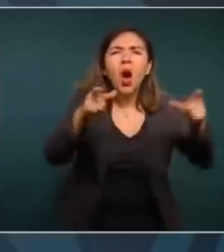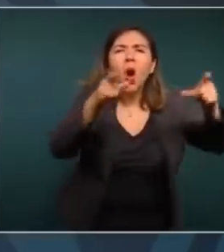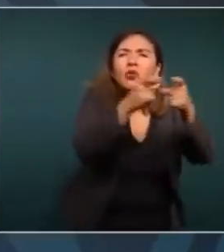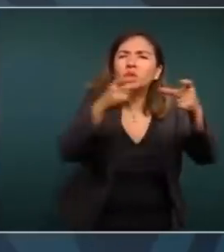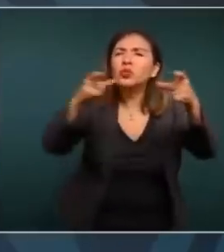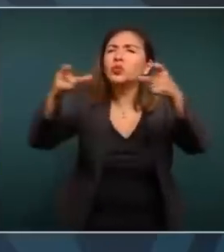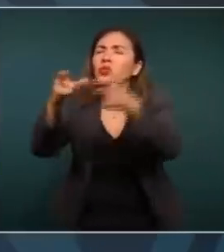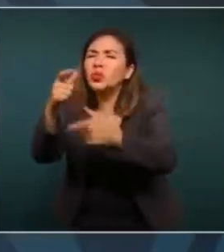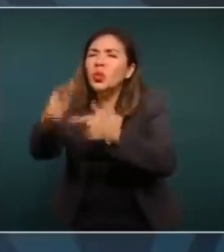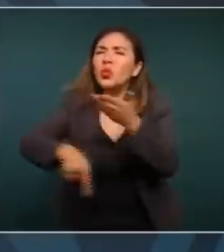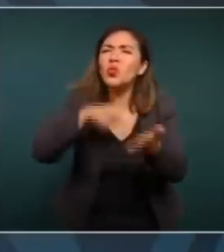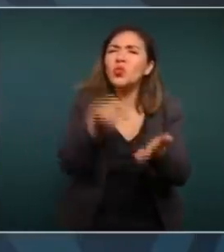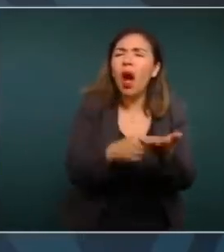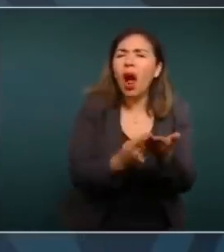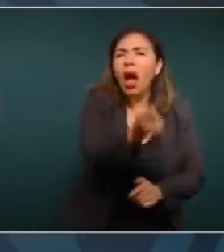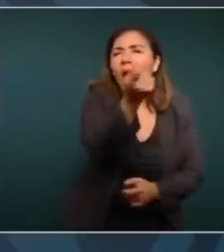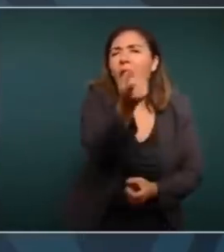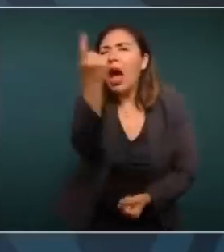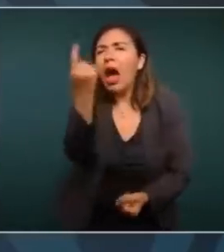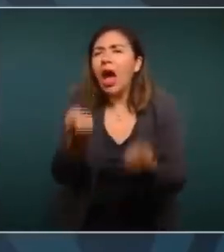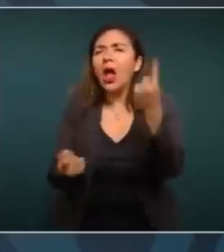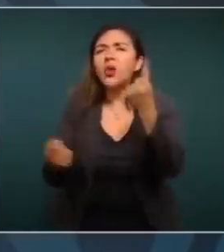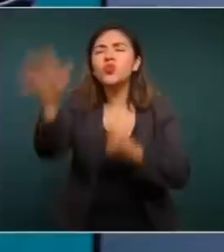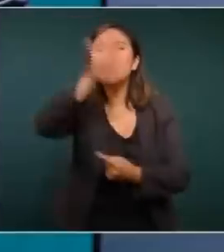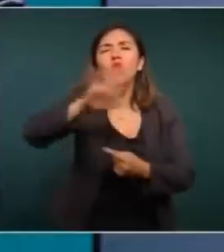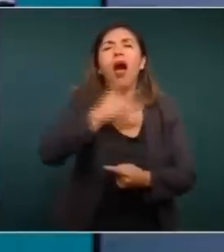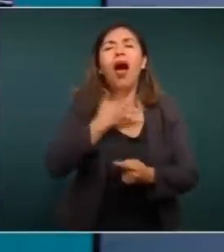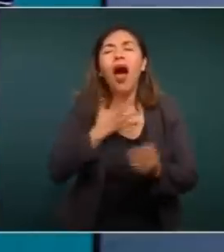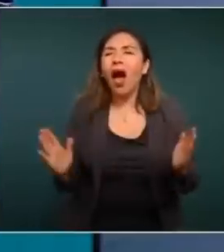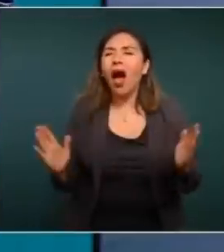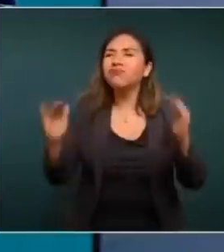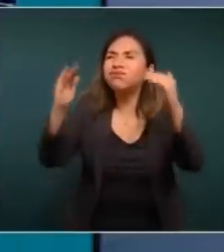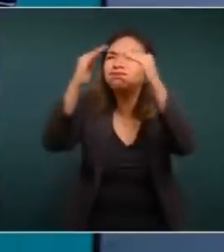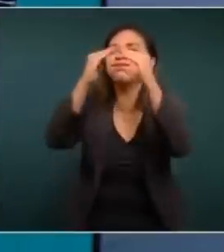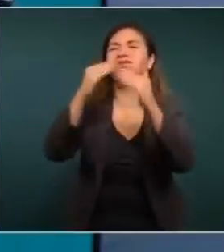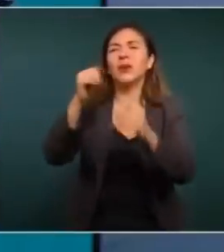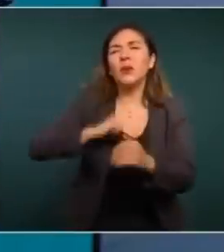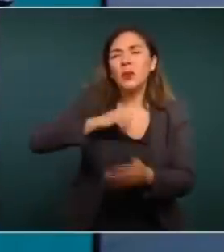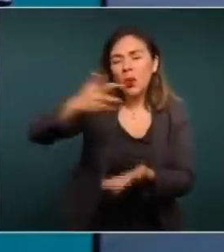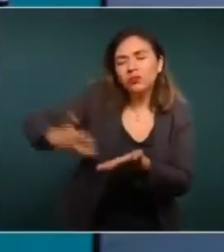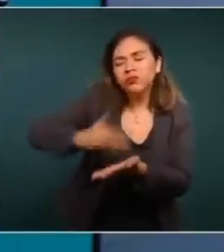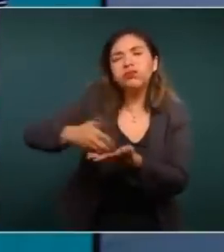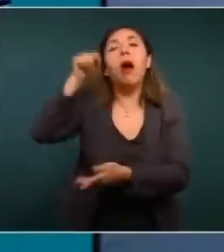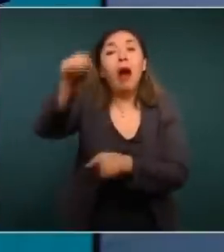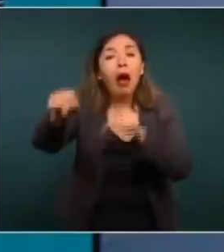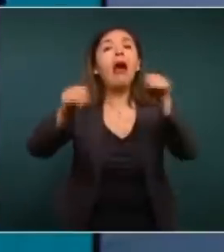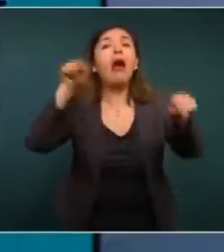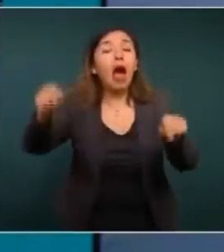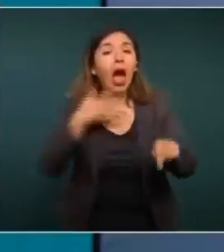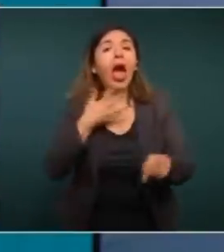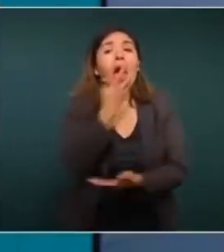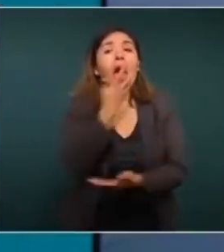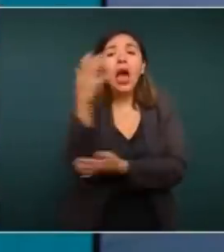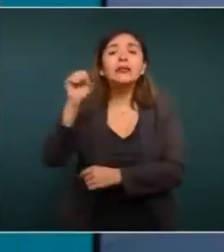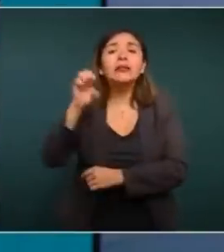áreas en las zonas arqueológicas, es donde hay selva.